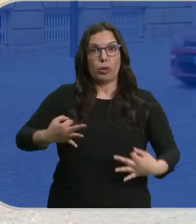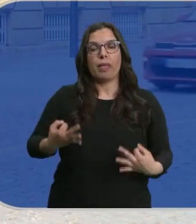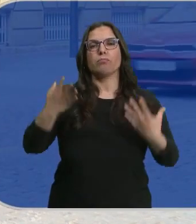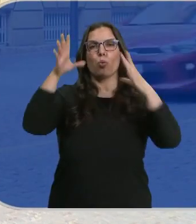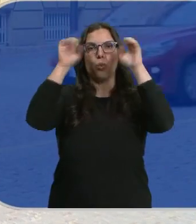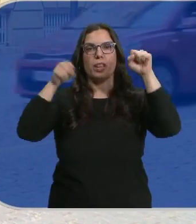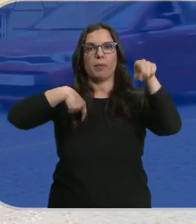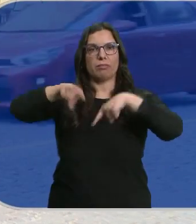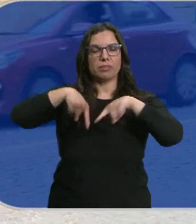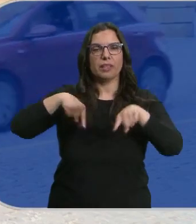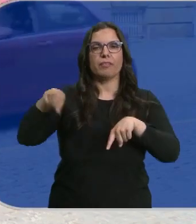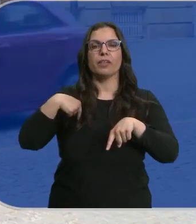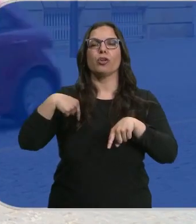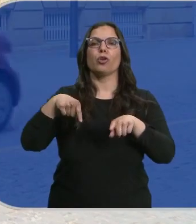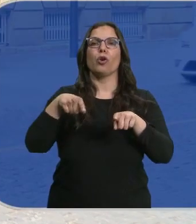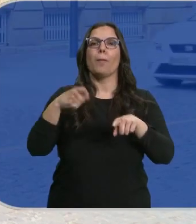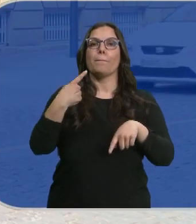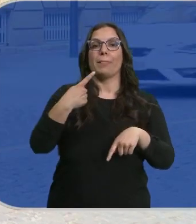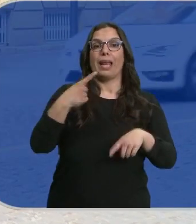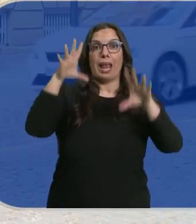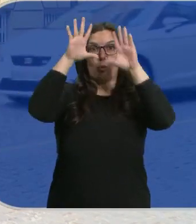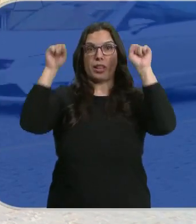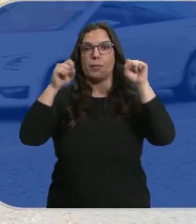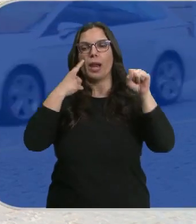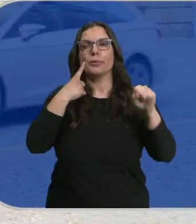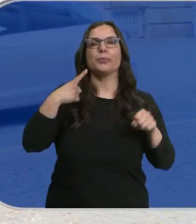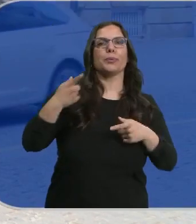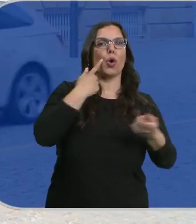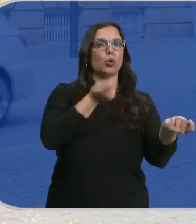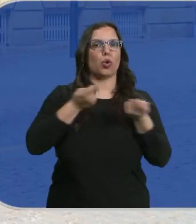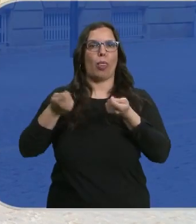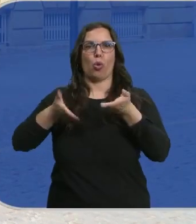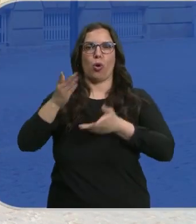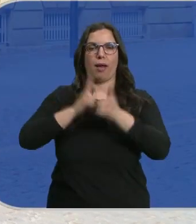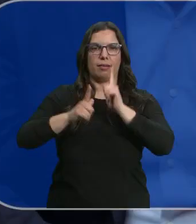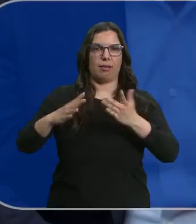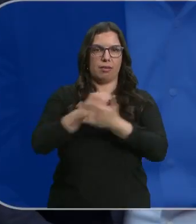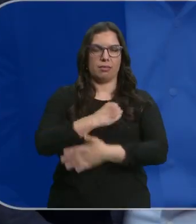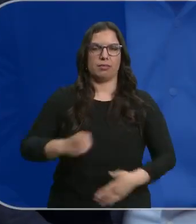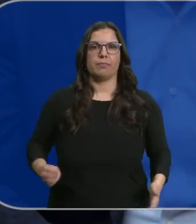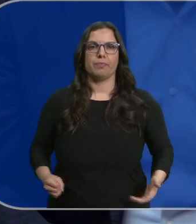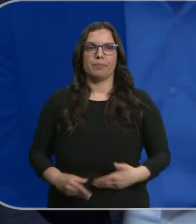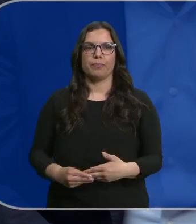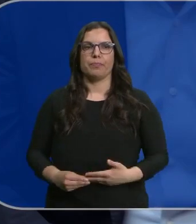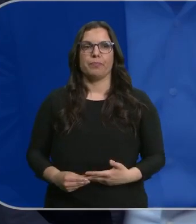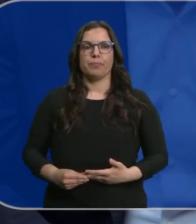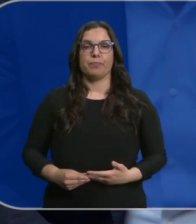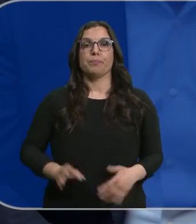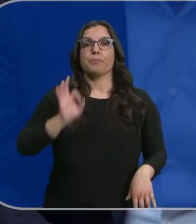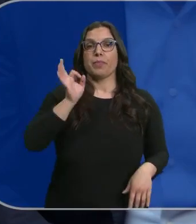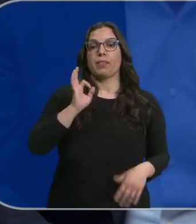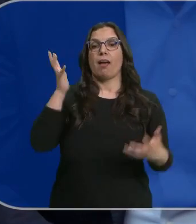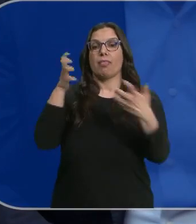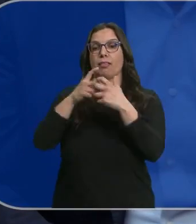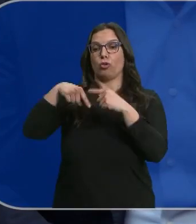la Guardia Civil de Tráfico ha desplazado a más de 1.000 agentes por las carreteras de Castilla y León. Aunque se haya reducido